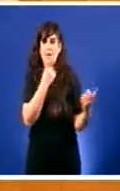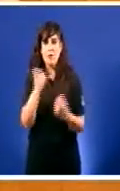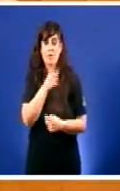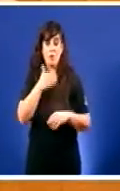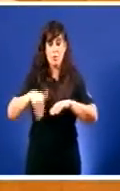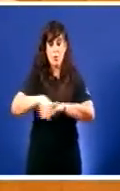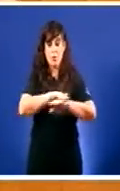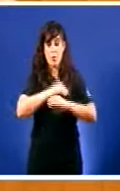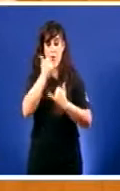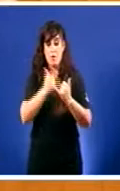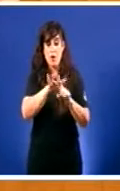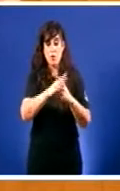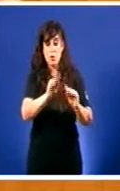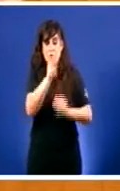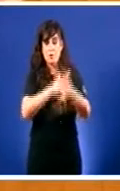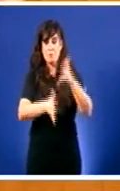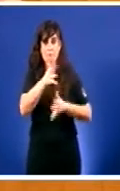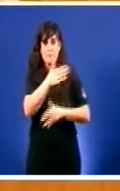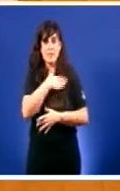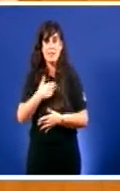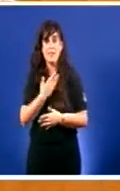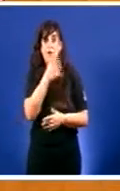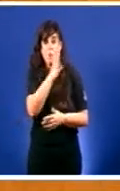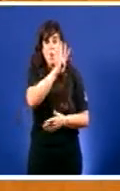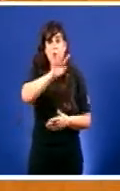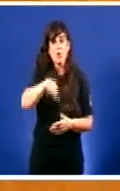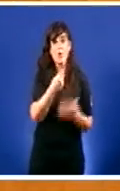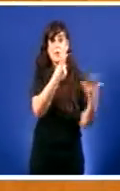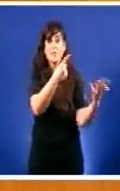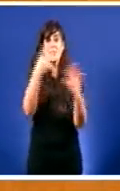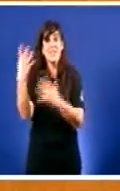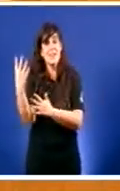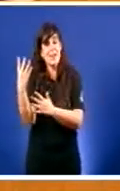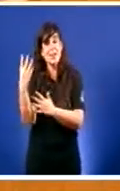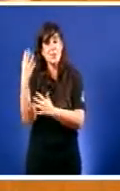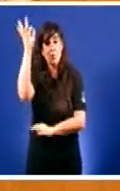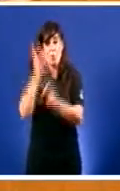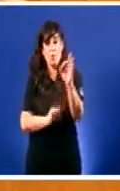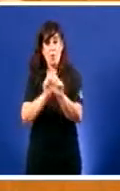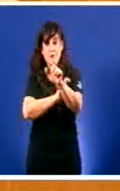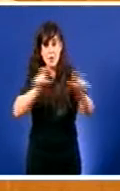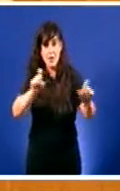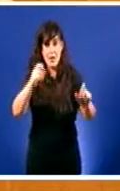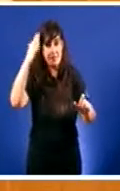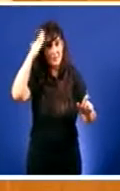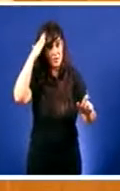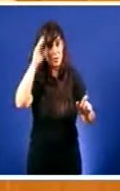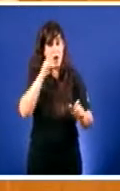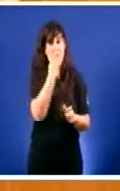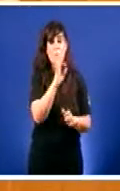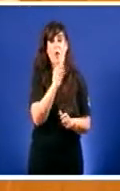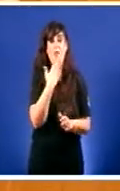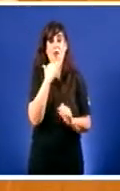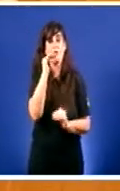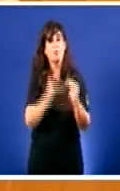queira revertir a situación Onde só 4,68% dos titulares de explotacións agrarias Tenen menos de 40 anos